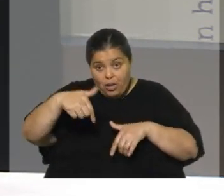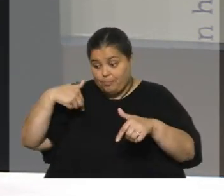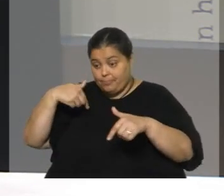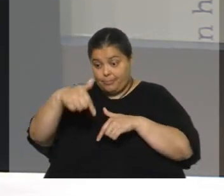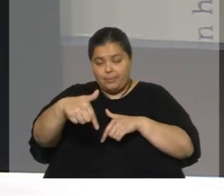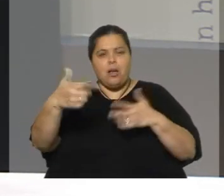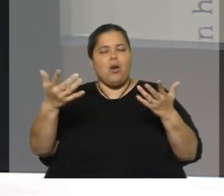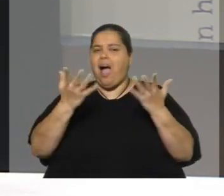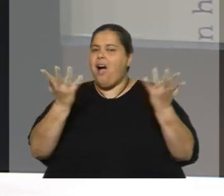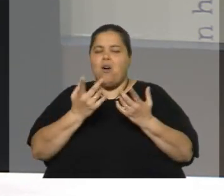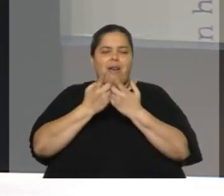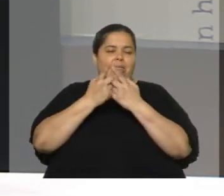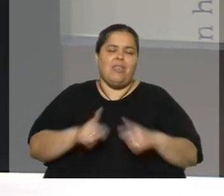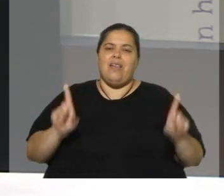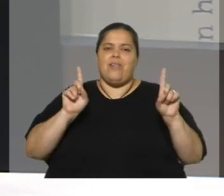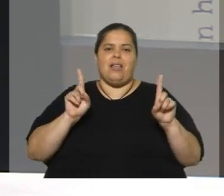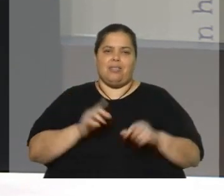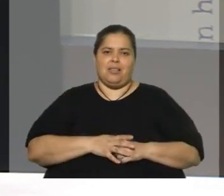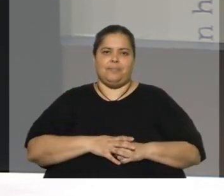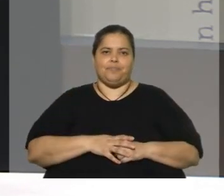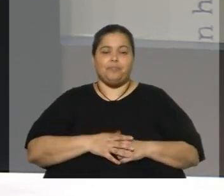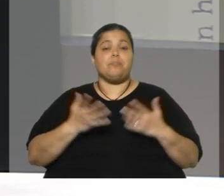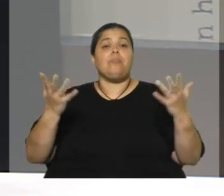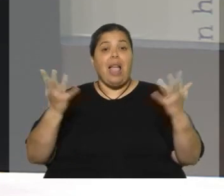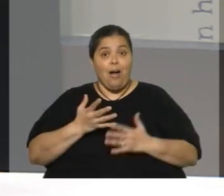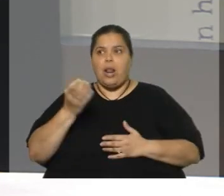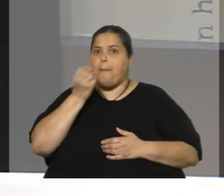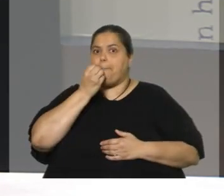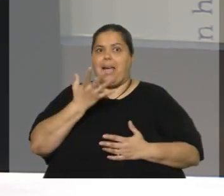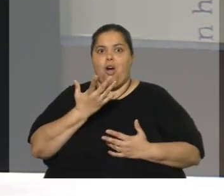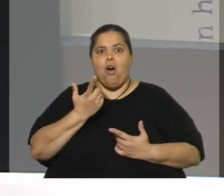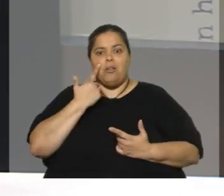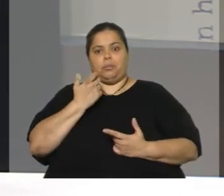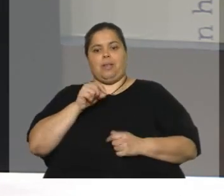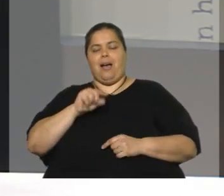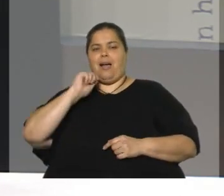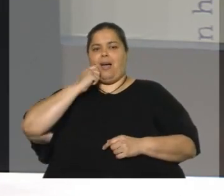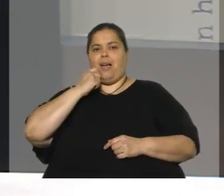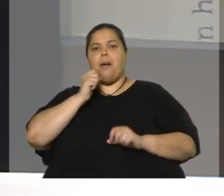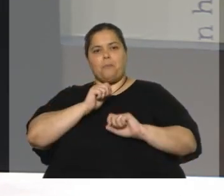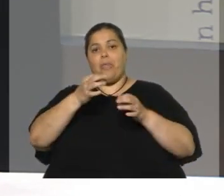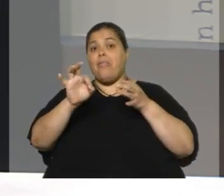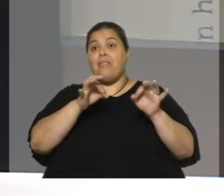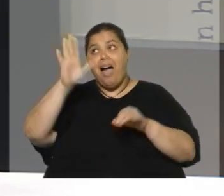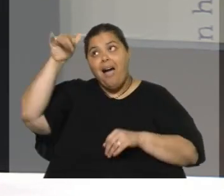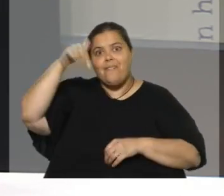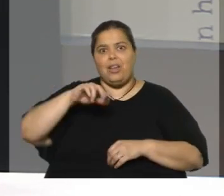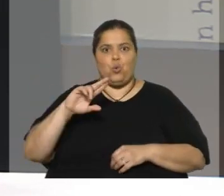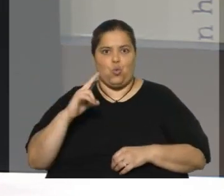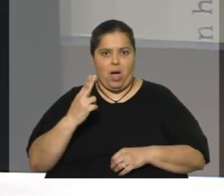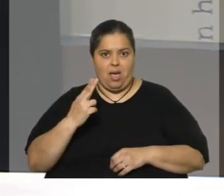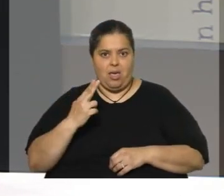automáticamente una alternativa más atractiva que la que tenía antes, entonces va a mirar con más detalle venir a Uruguay. Uruguay necesita